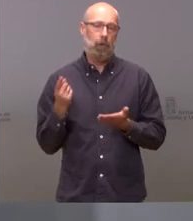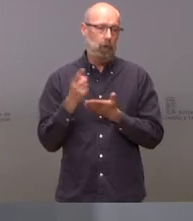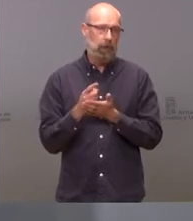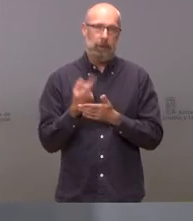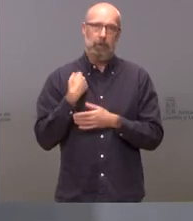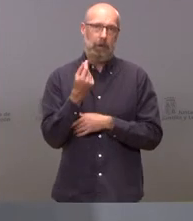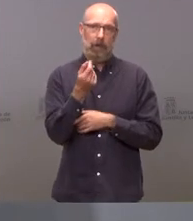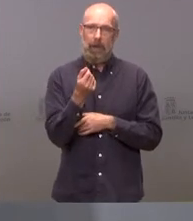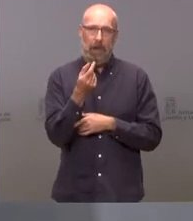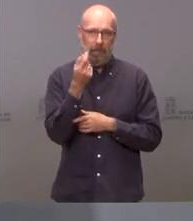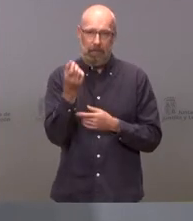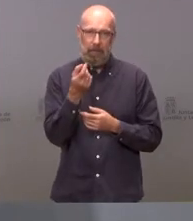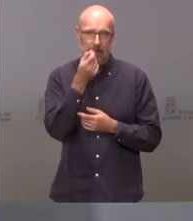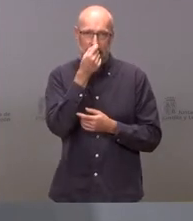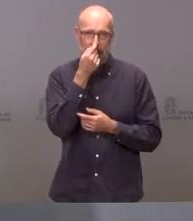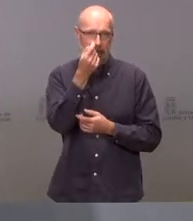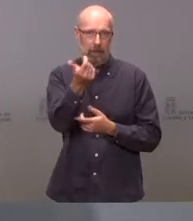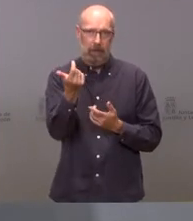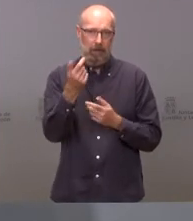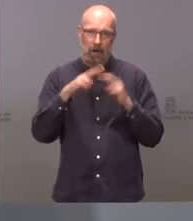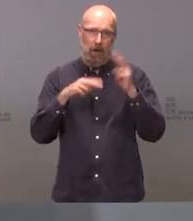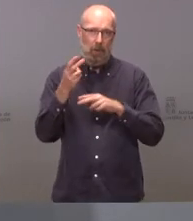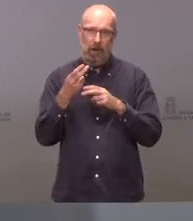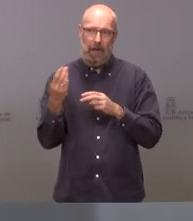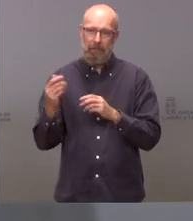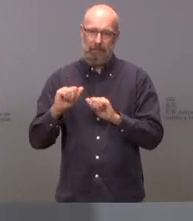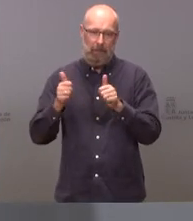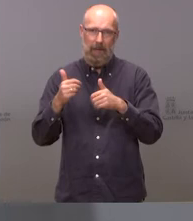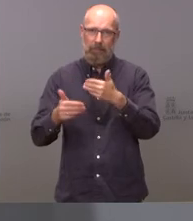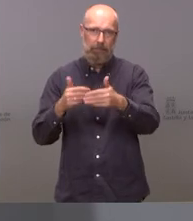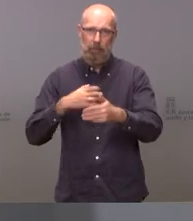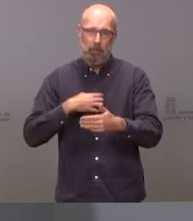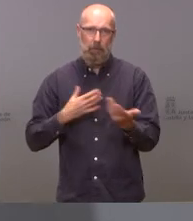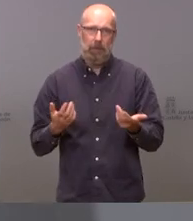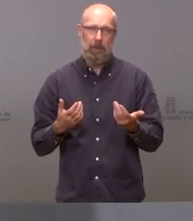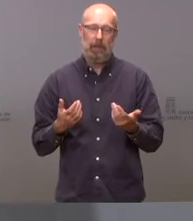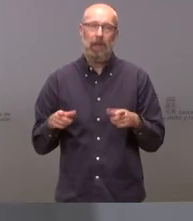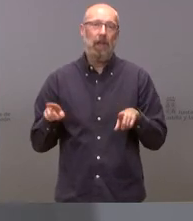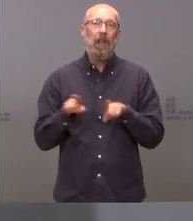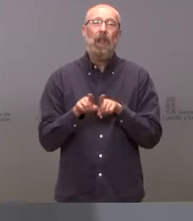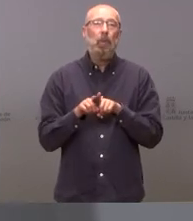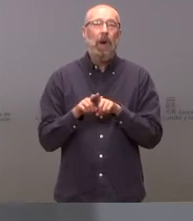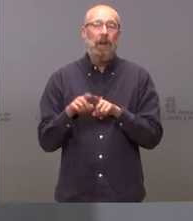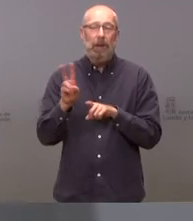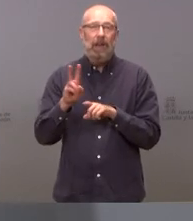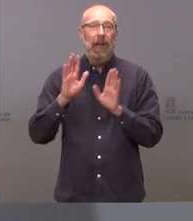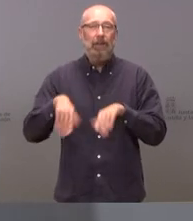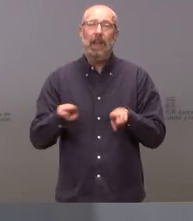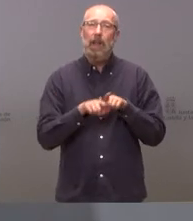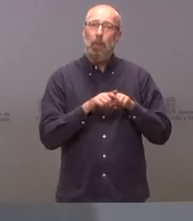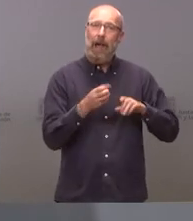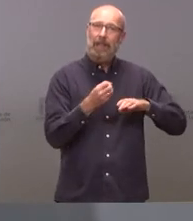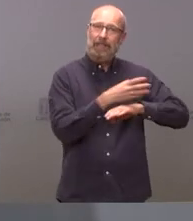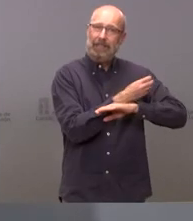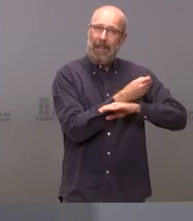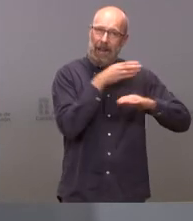que es irresoria y no va a permitir realizar las obras nos ocurre en Valladolid lo mismo que nos ocurrió con el soterramiento al final las